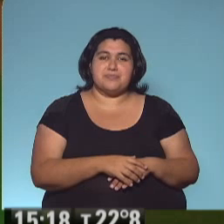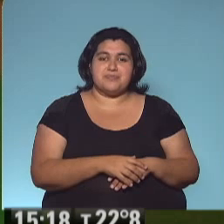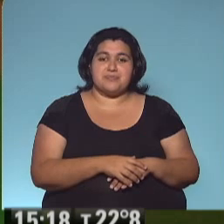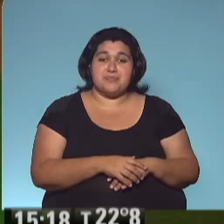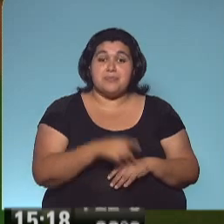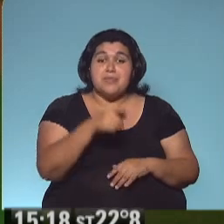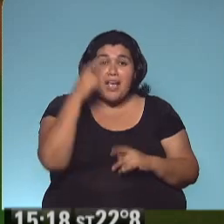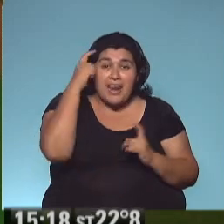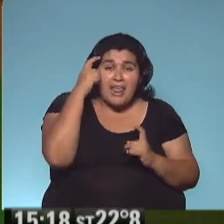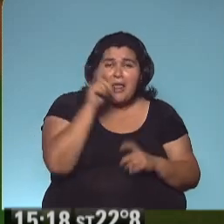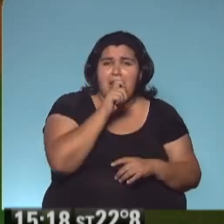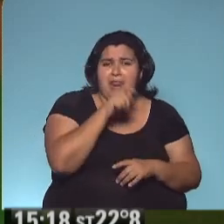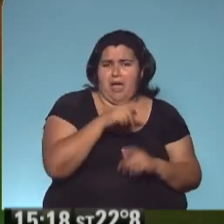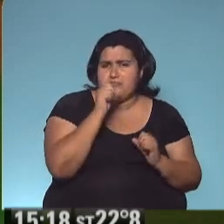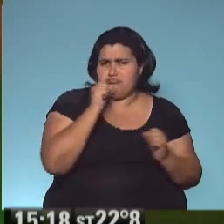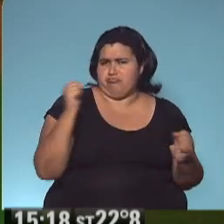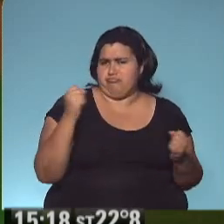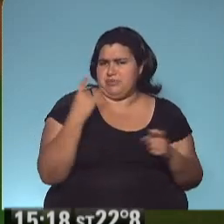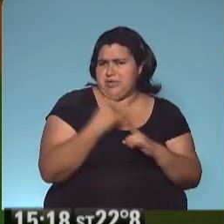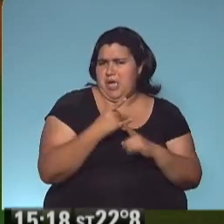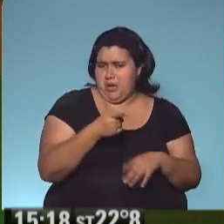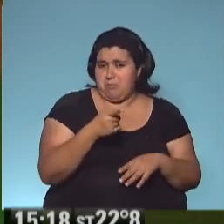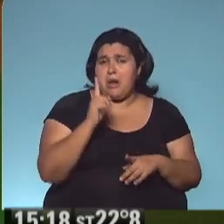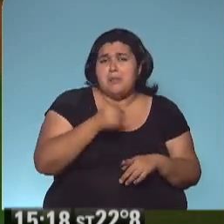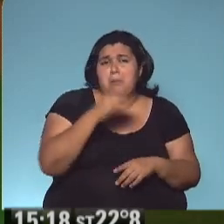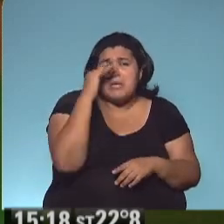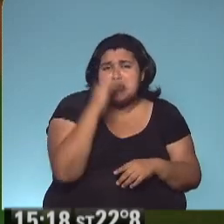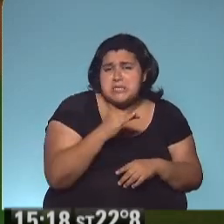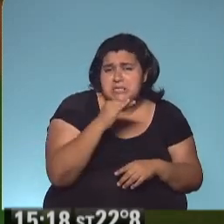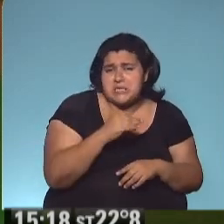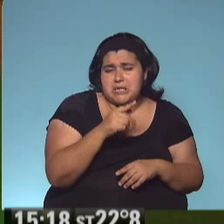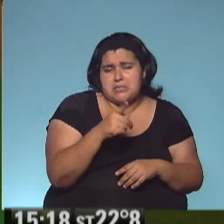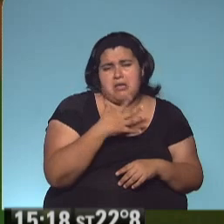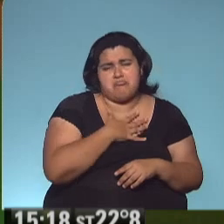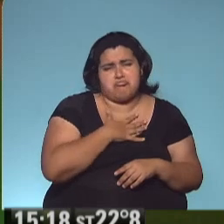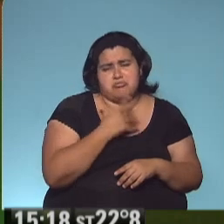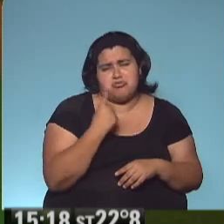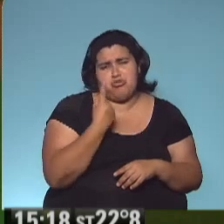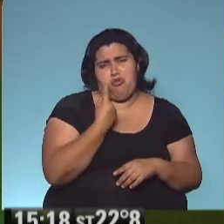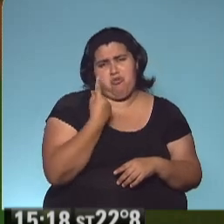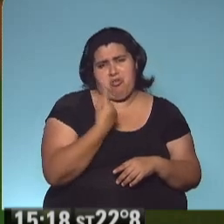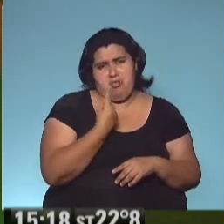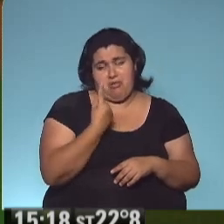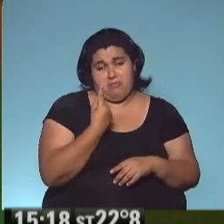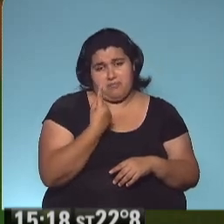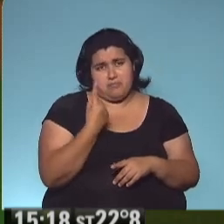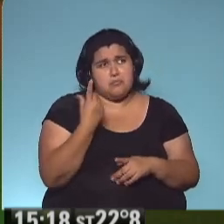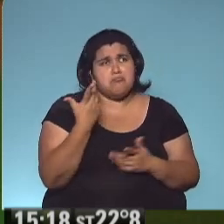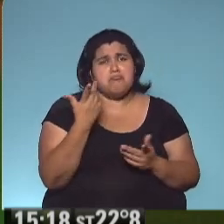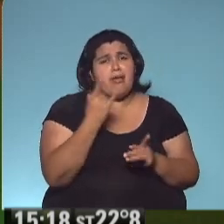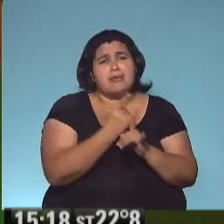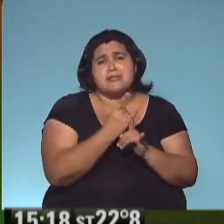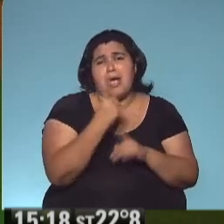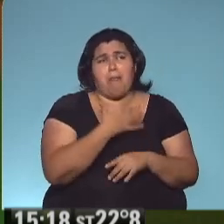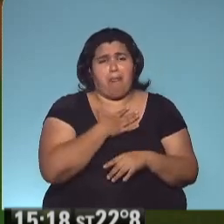Irulana era una nena valiente. Pero también era chiquita y se sentía sola. Cualquiera se sentiría